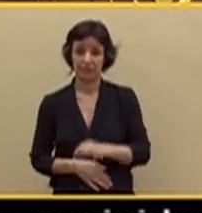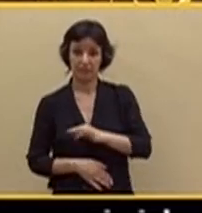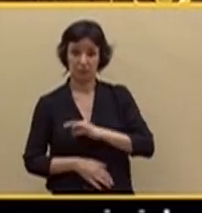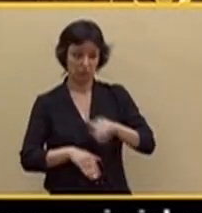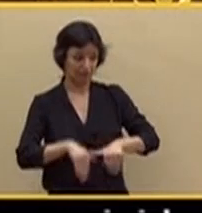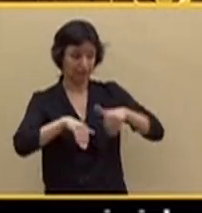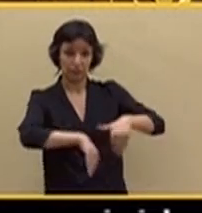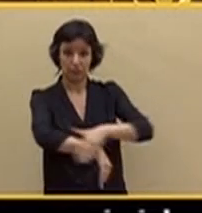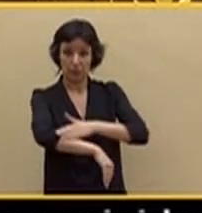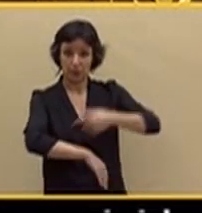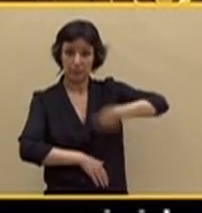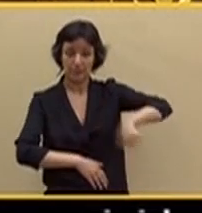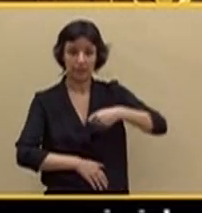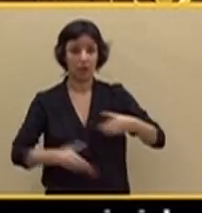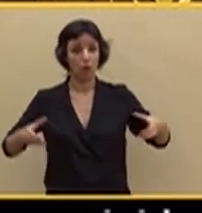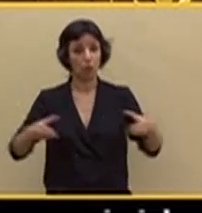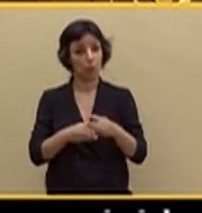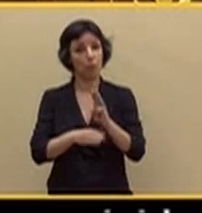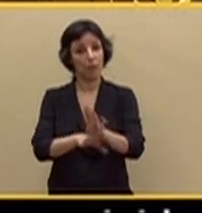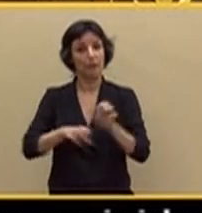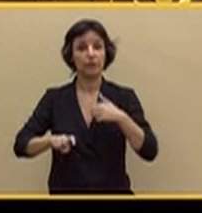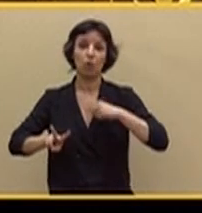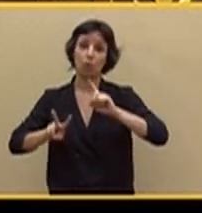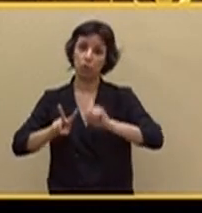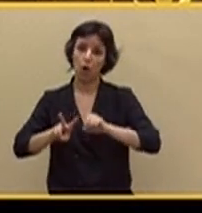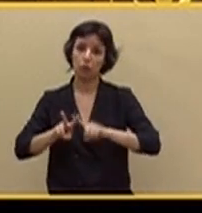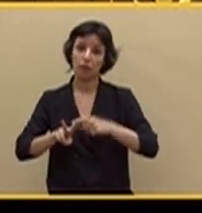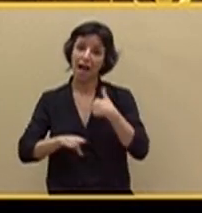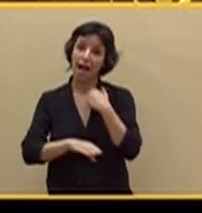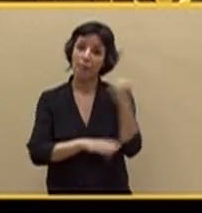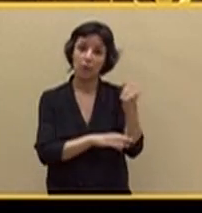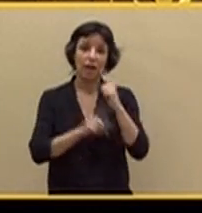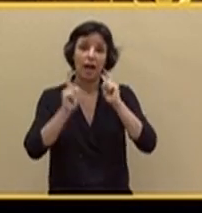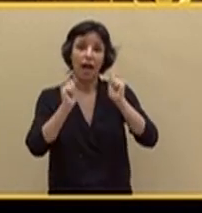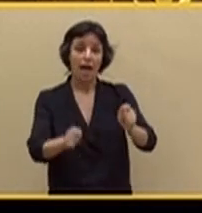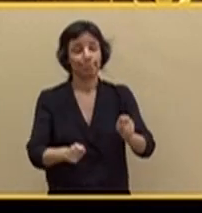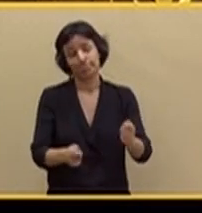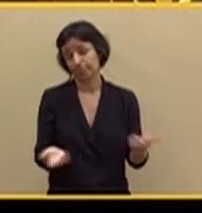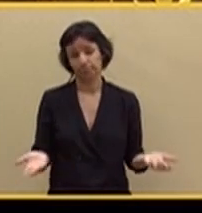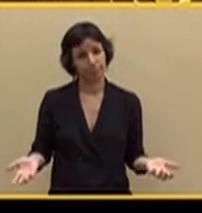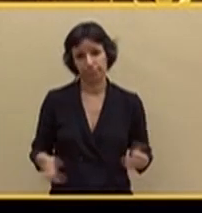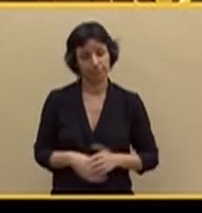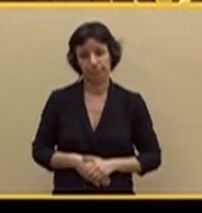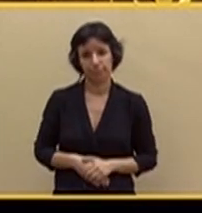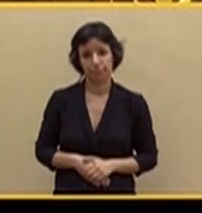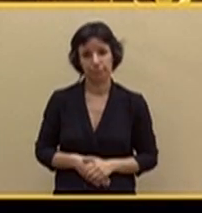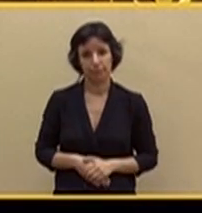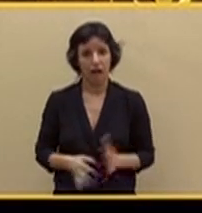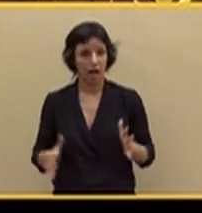El grupo parlamentario de Vox no va apoyar su investidura. No le desvelo ningún secreto.